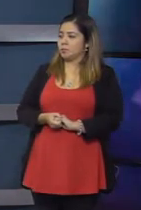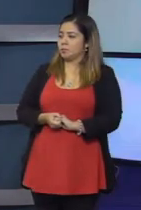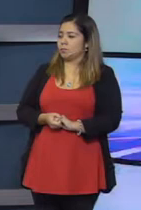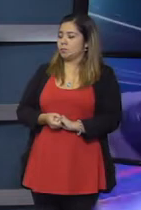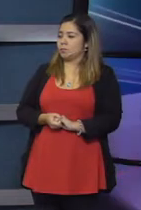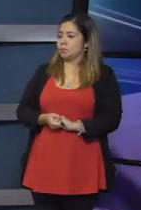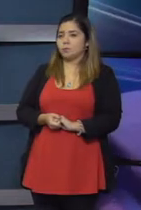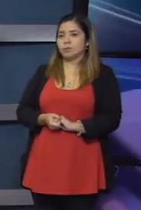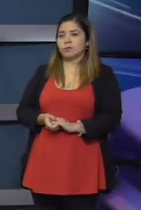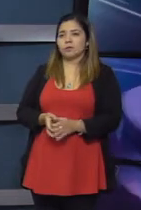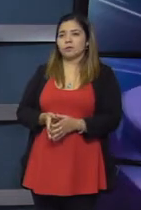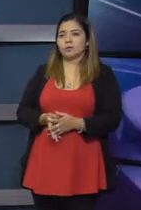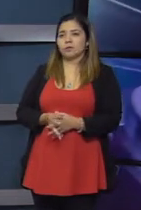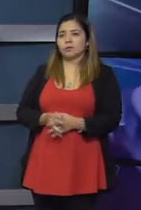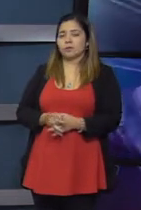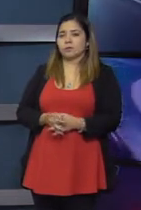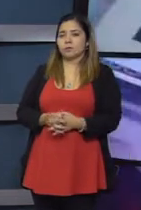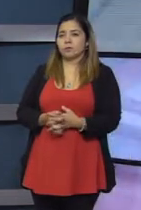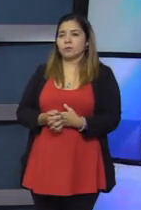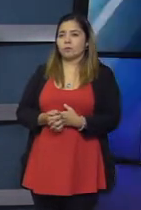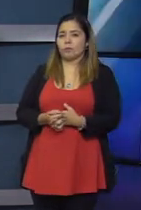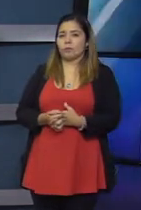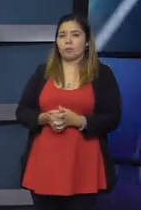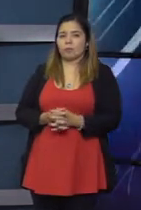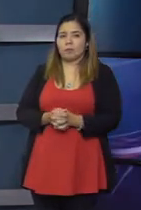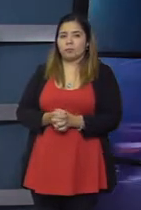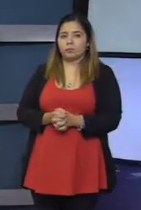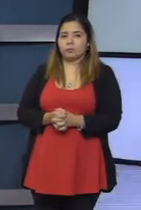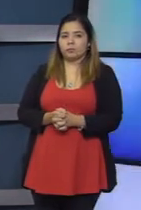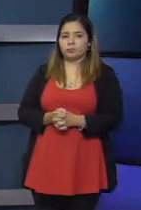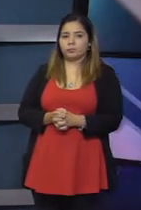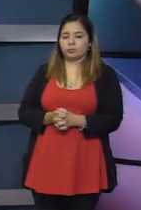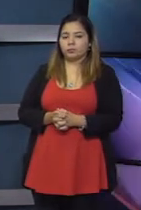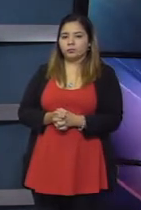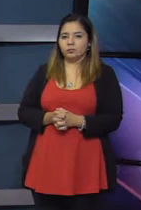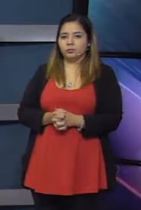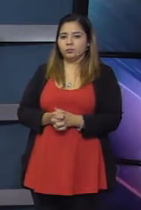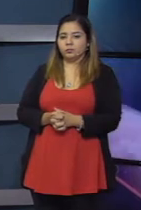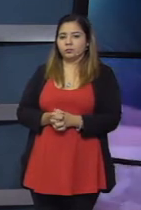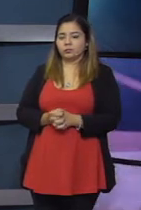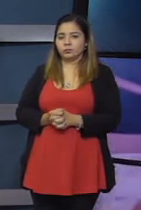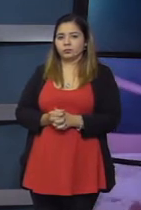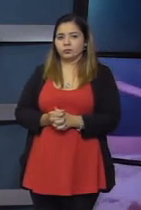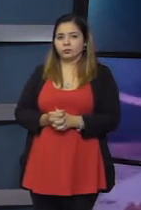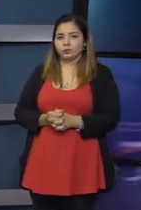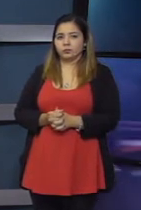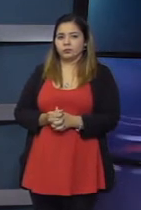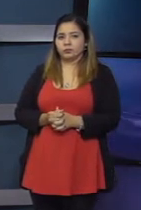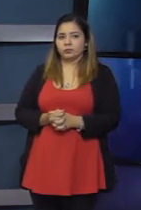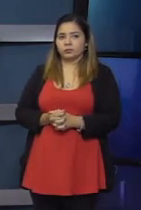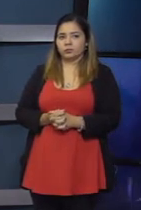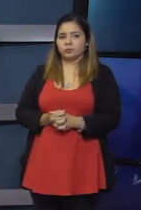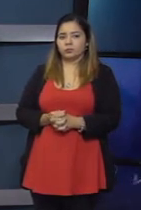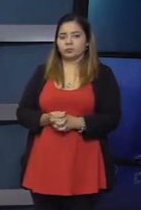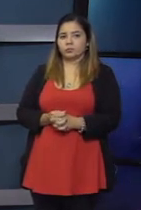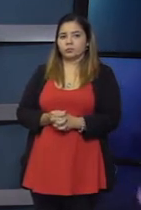casos el aumento llega al 30% tienen enormemente el porcentaje de aumento ¿Qué están haciendo los diputados, usted